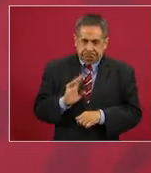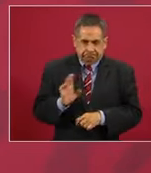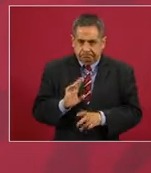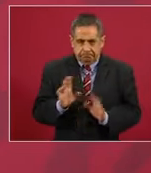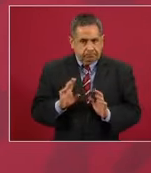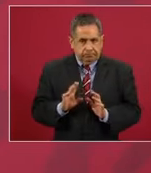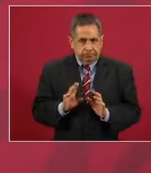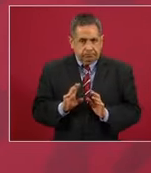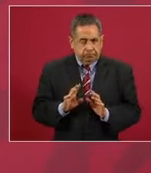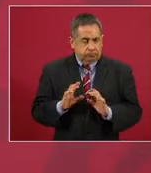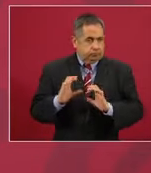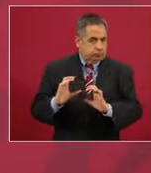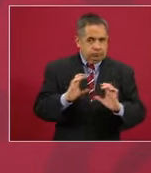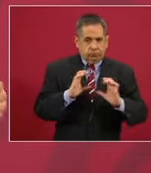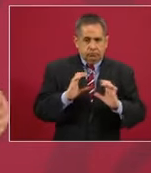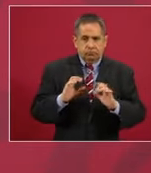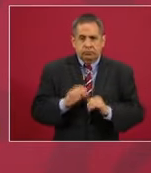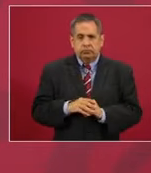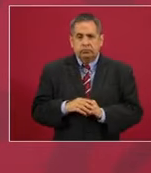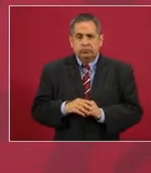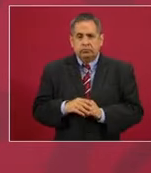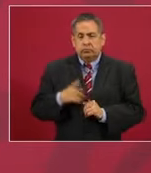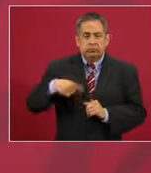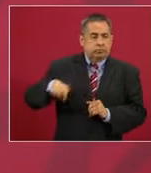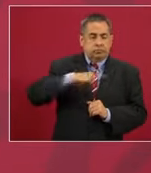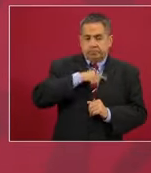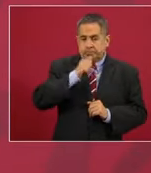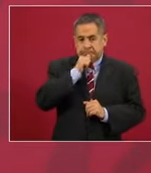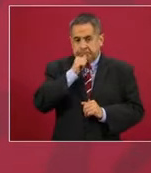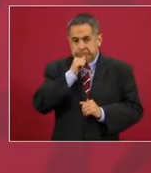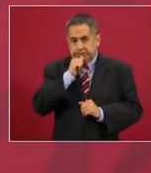Afortunadamente no lo hemos tenido,